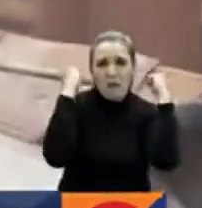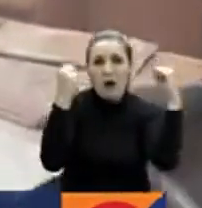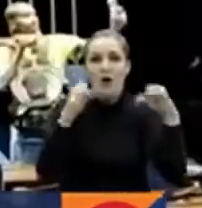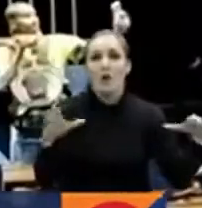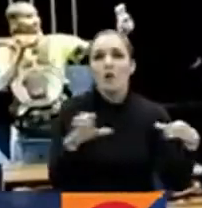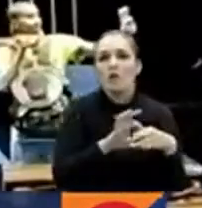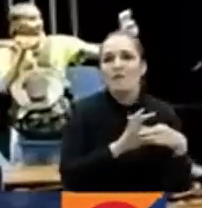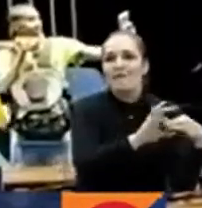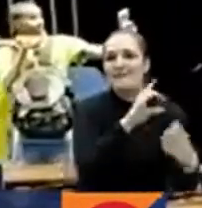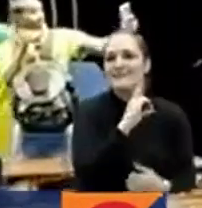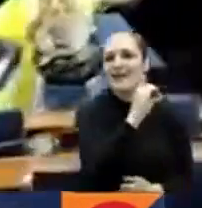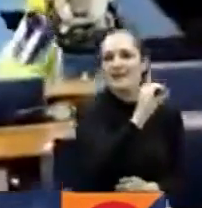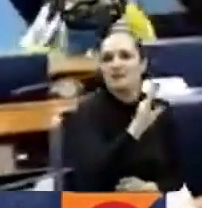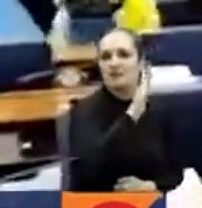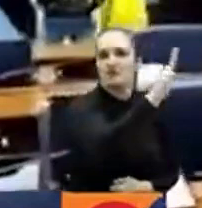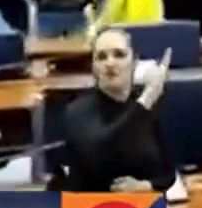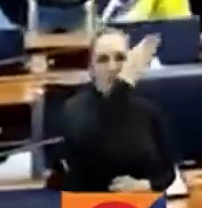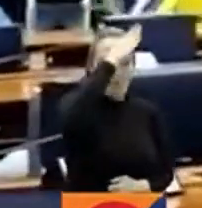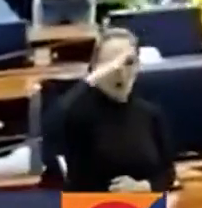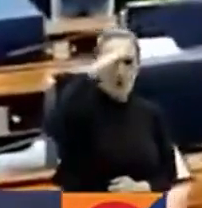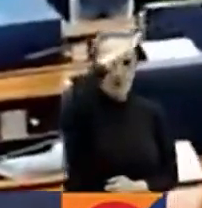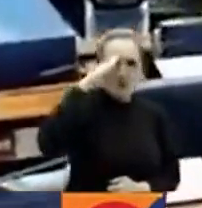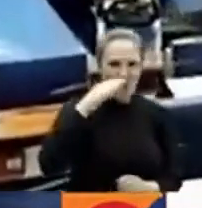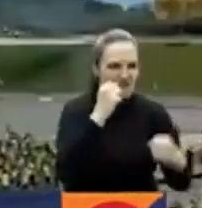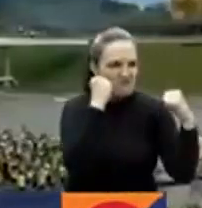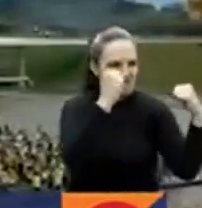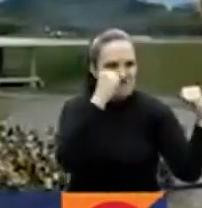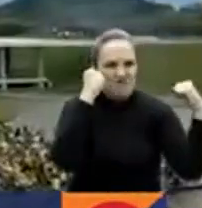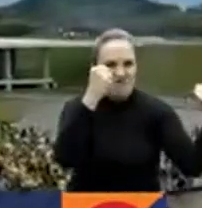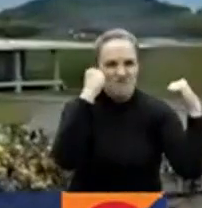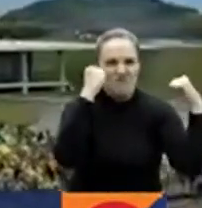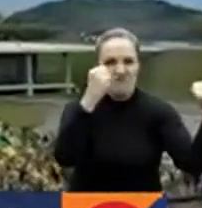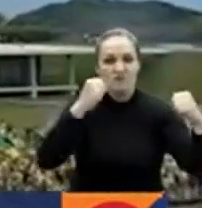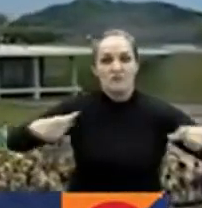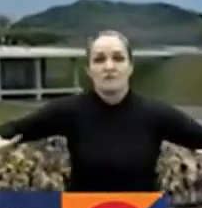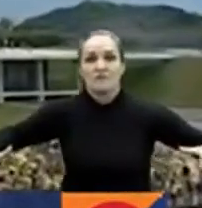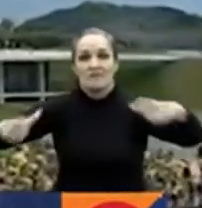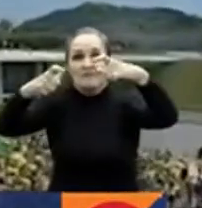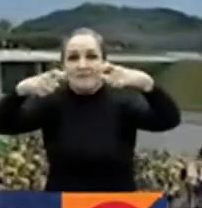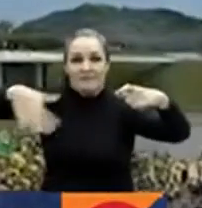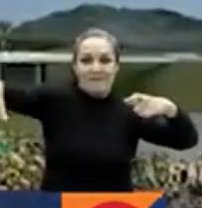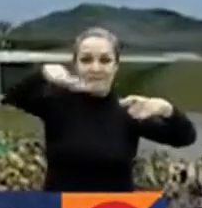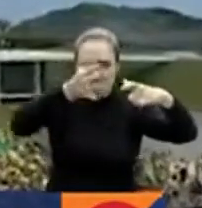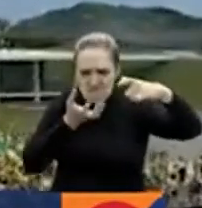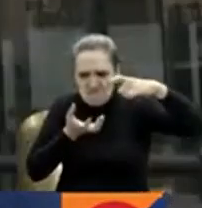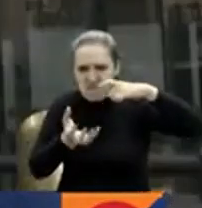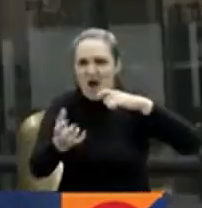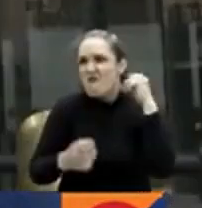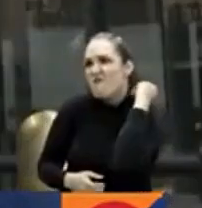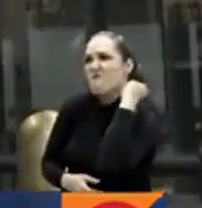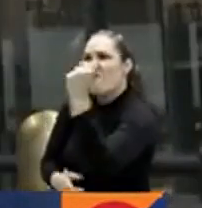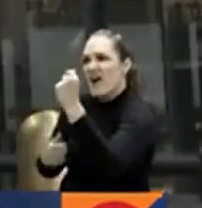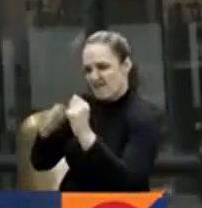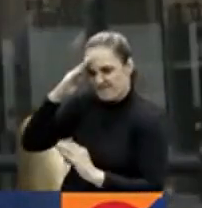Bolsonaro en el corazón democrático hecho arquitectura del gigante latino para desconocer a su presidente.